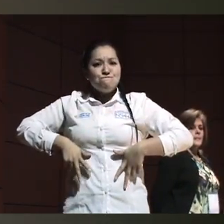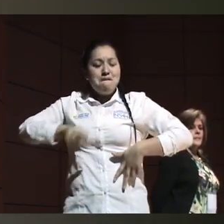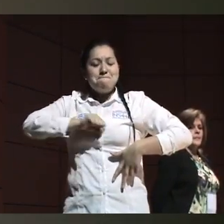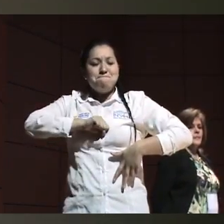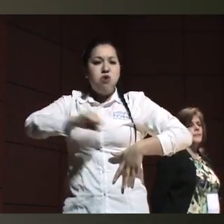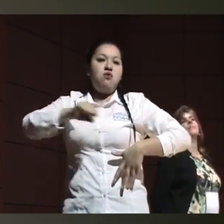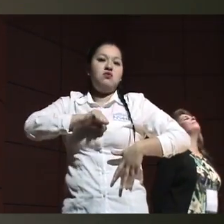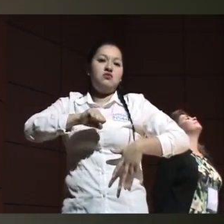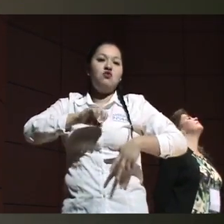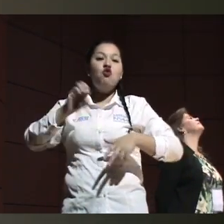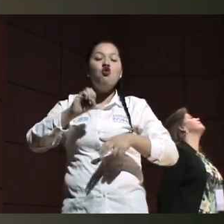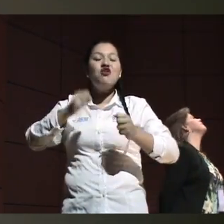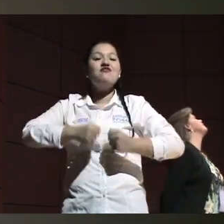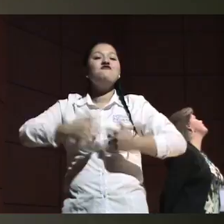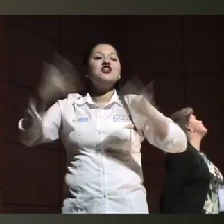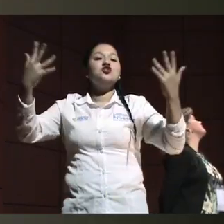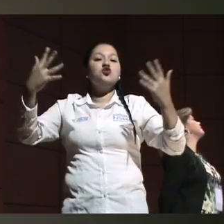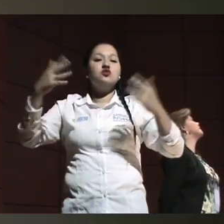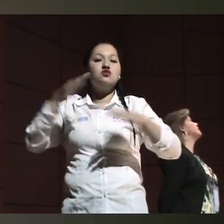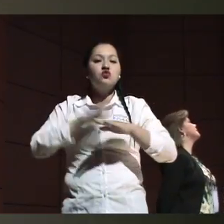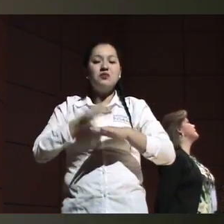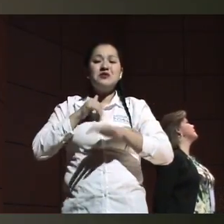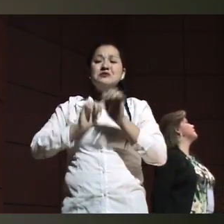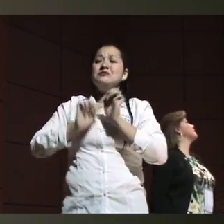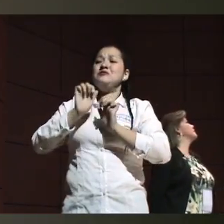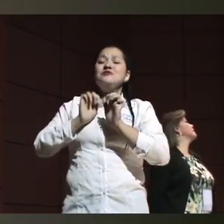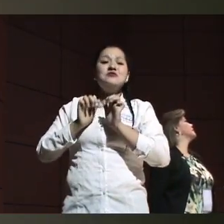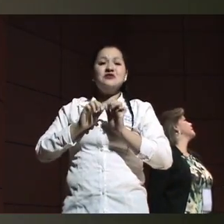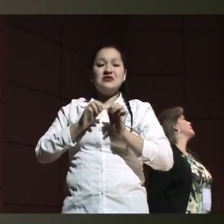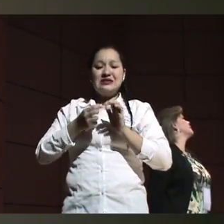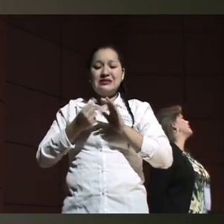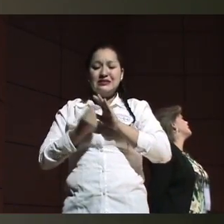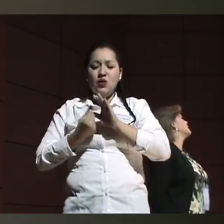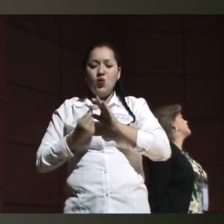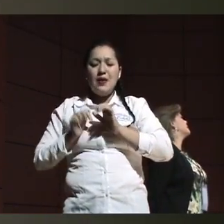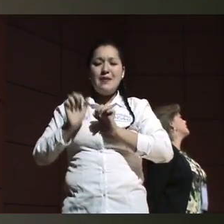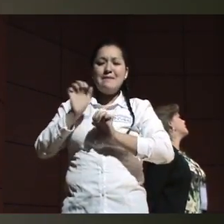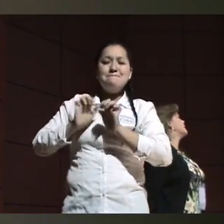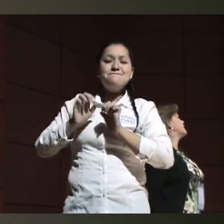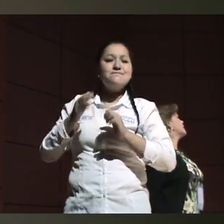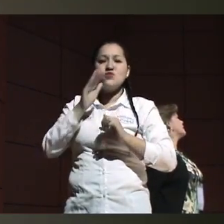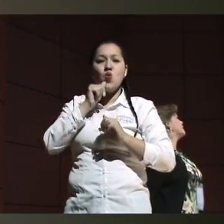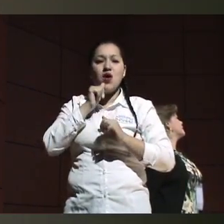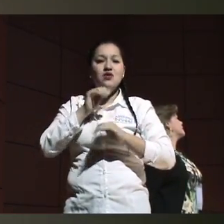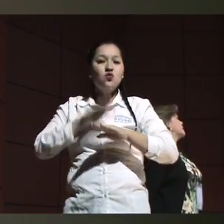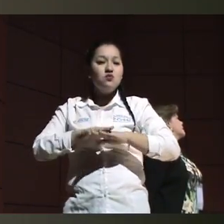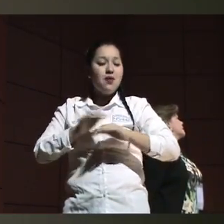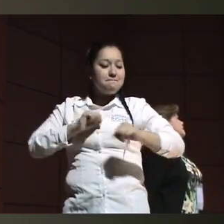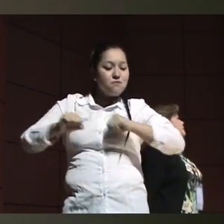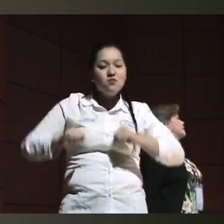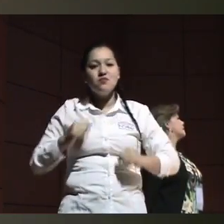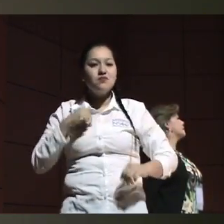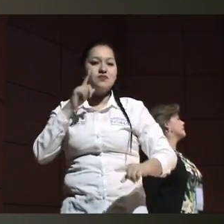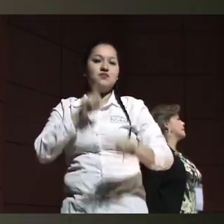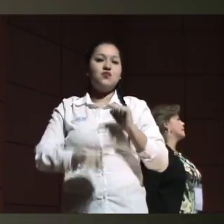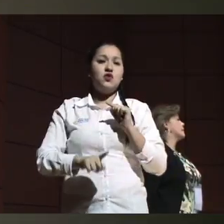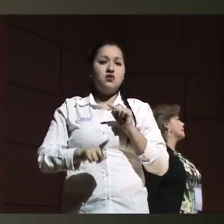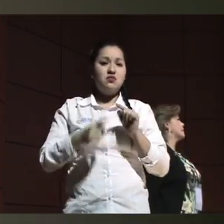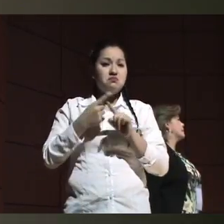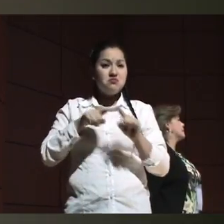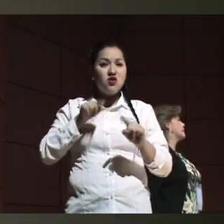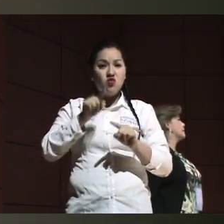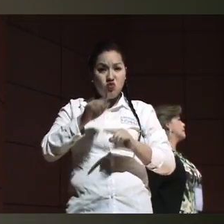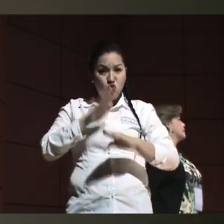sus bajas defensas. Entonces, quedan registrados como alteración neurológica, alteración respiratoria, causa de esos síntomas, más no como una ELA.